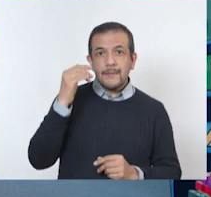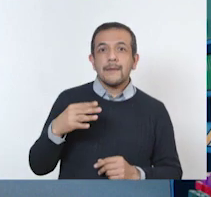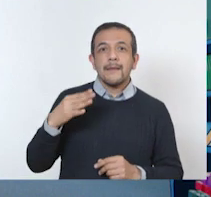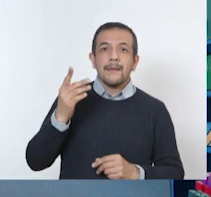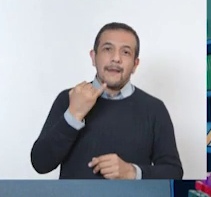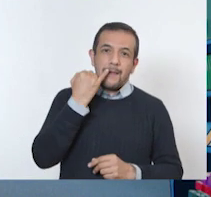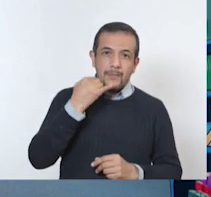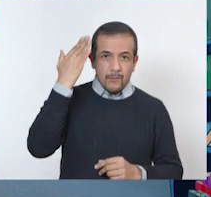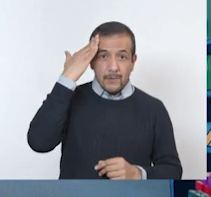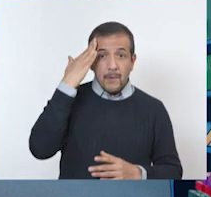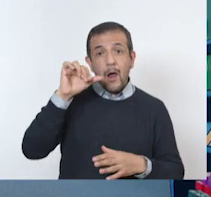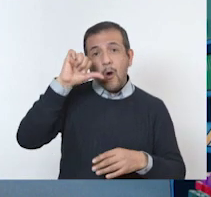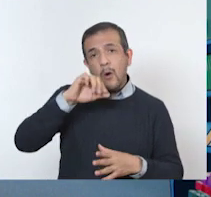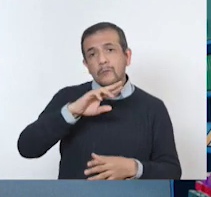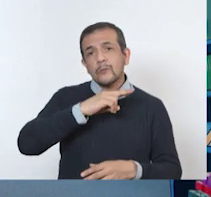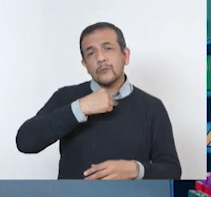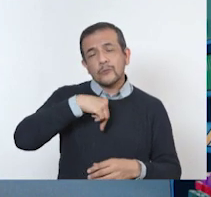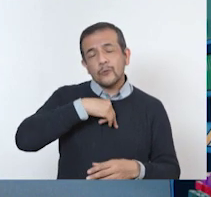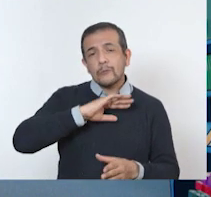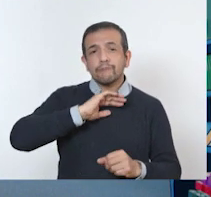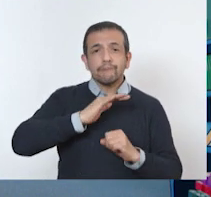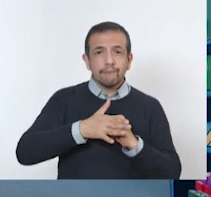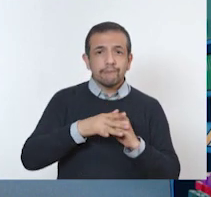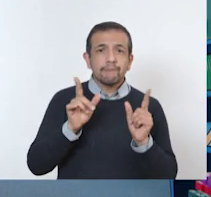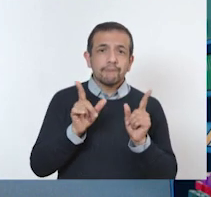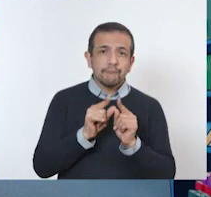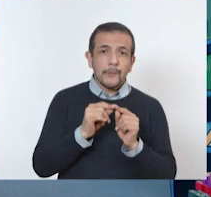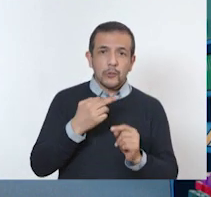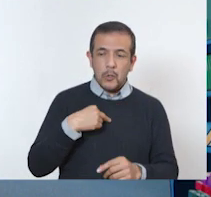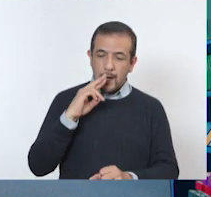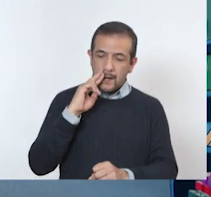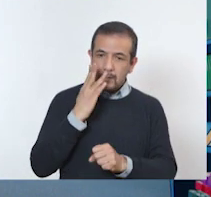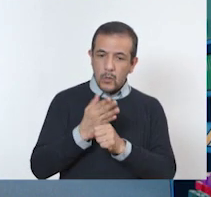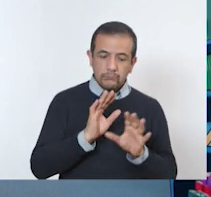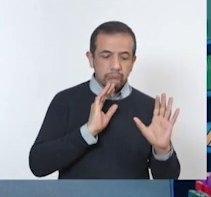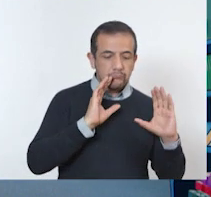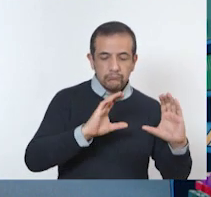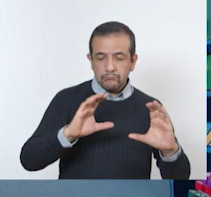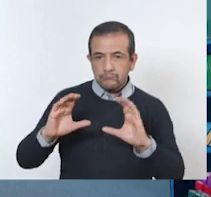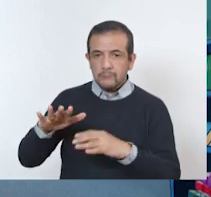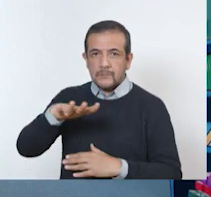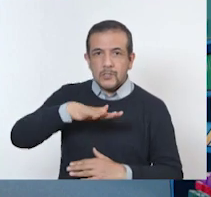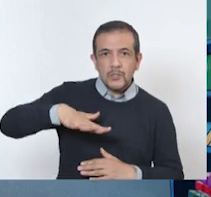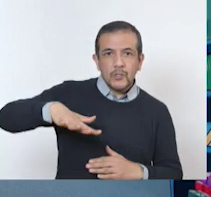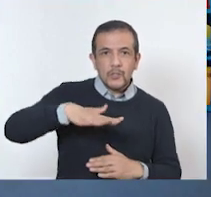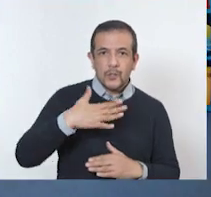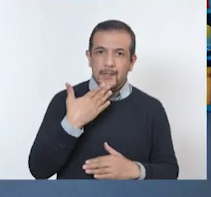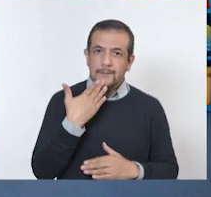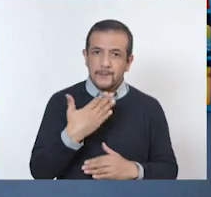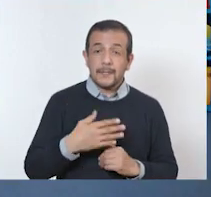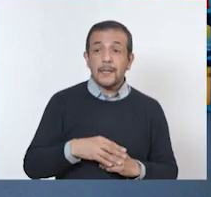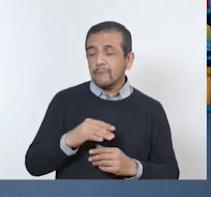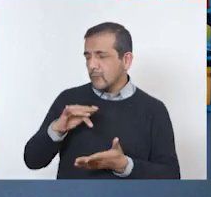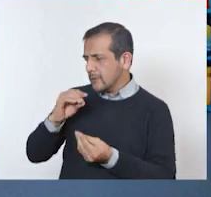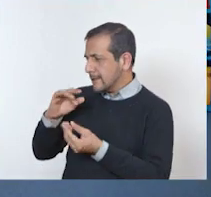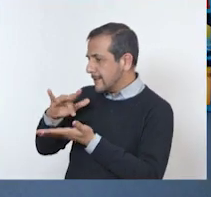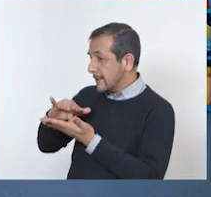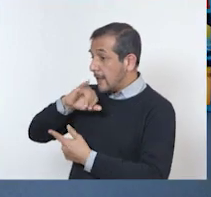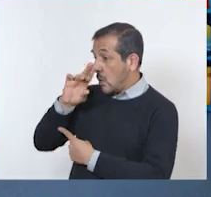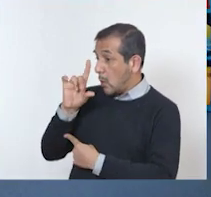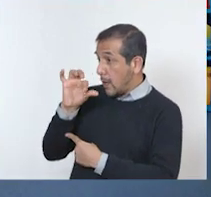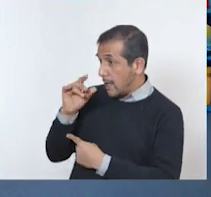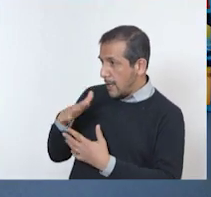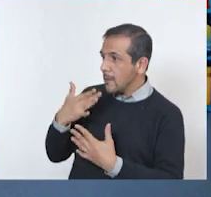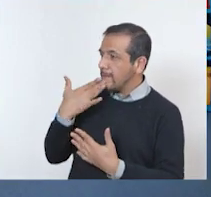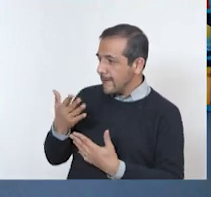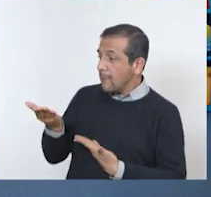Por hoy, hemos terminado con Soy Responsable en mi ambiente. Espero que lo hayan disfrutado tanto como nosotros. Le damos las gracias al profesor Julio